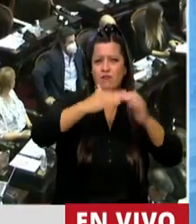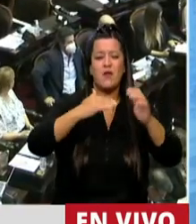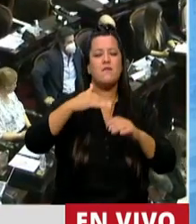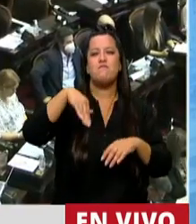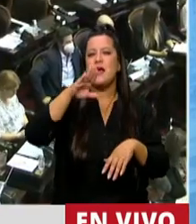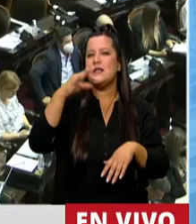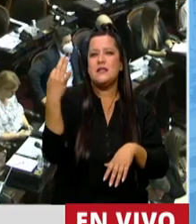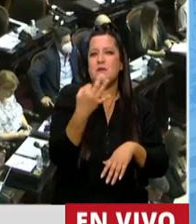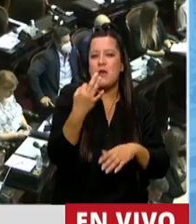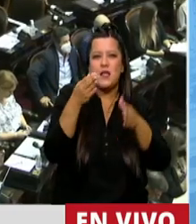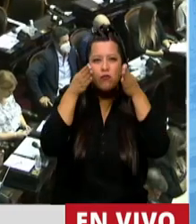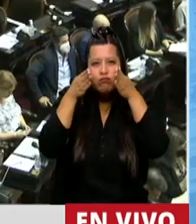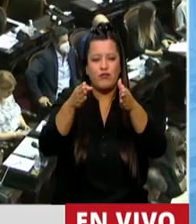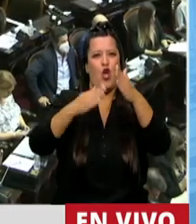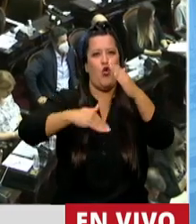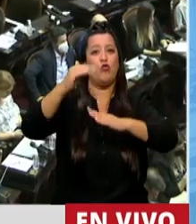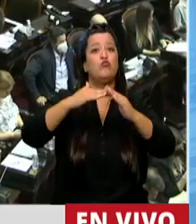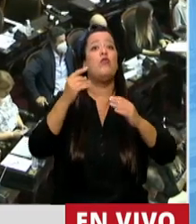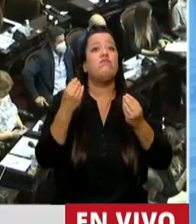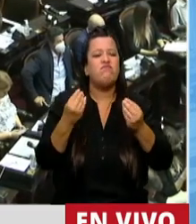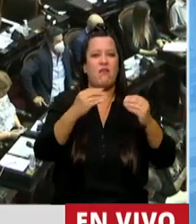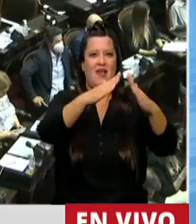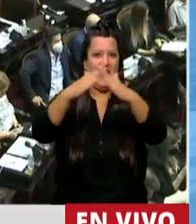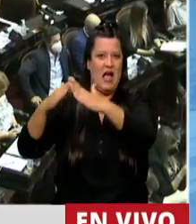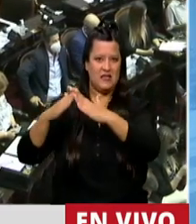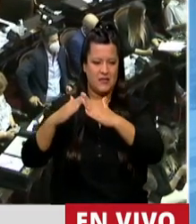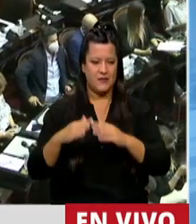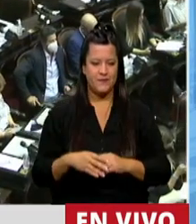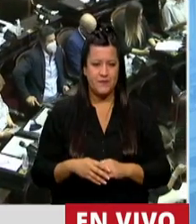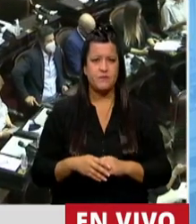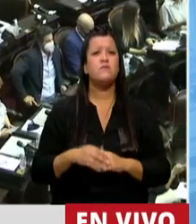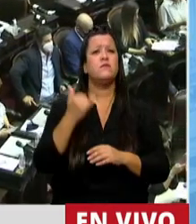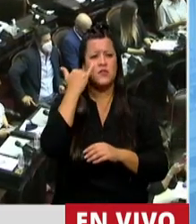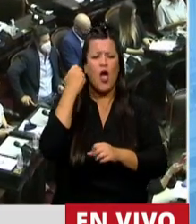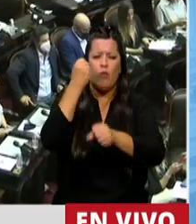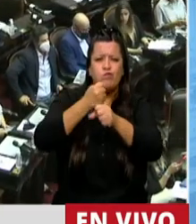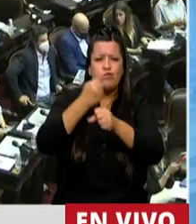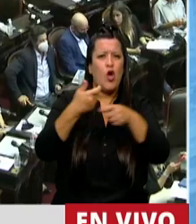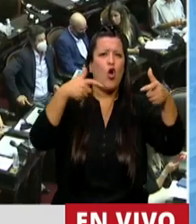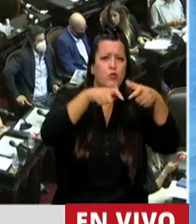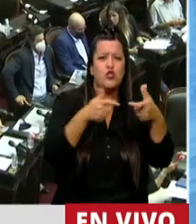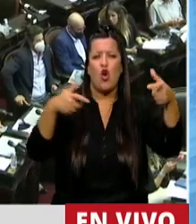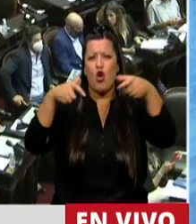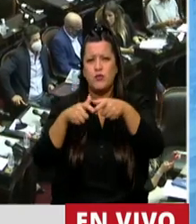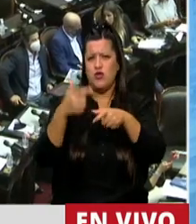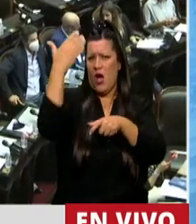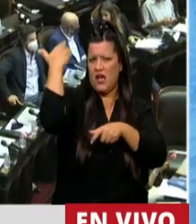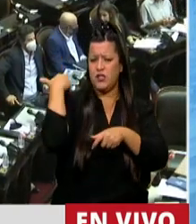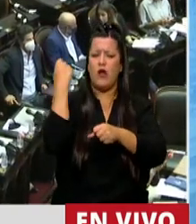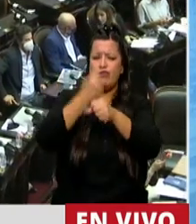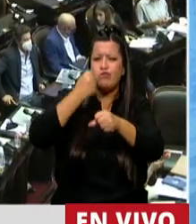especialmente la construcción de viviendas. Hemos trabajado en comisiones en el día de ayer,